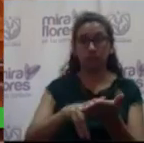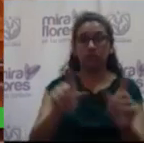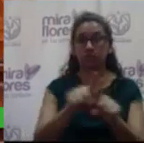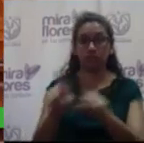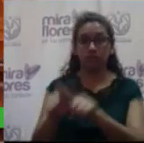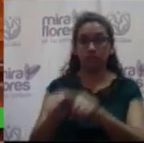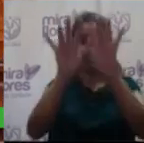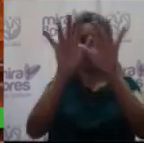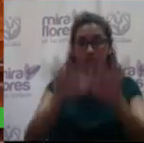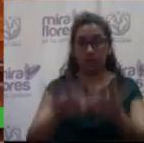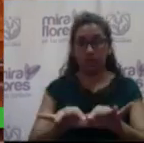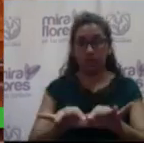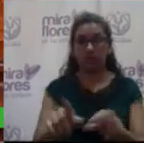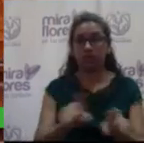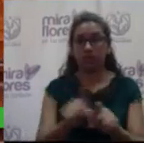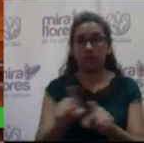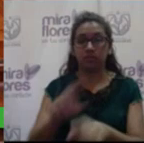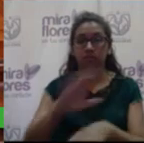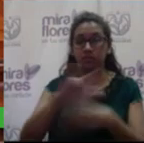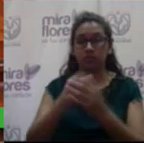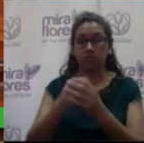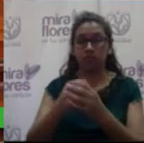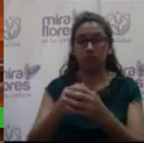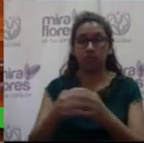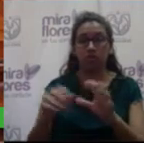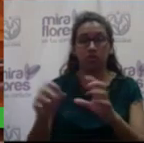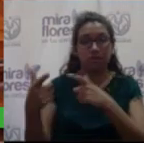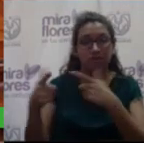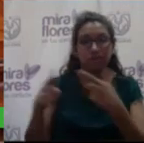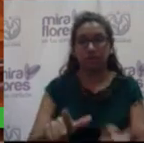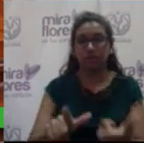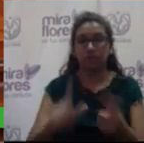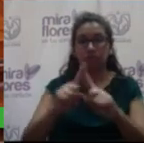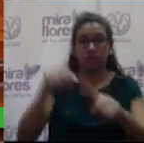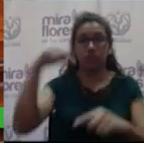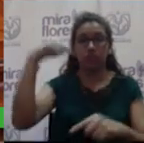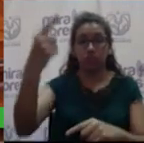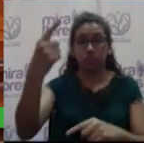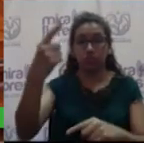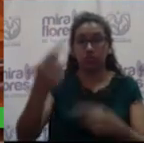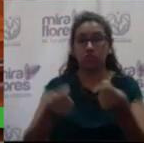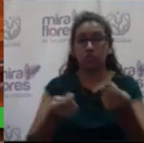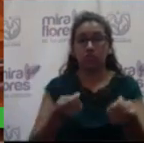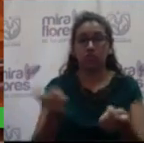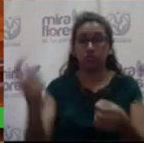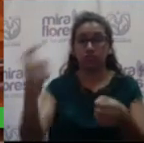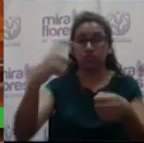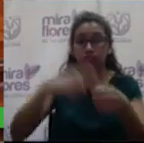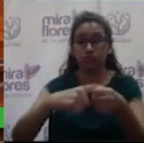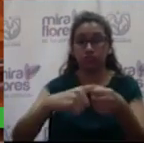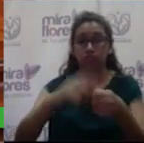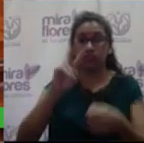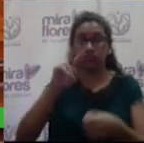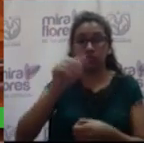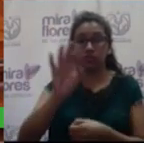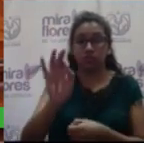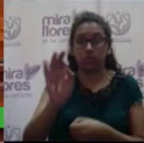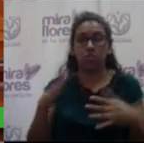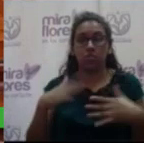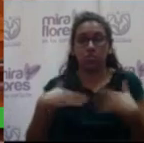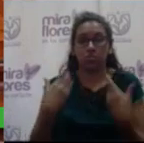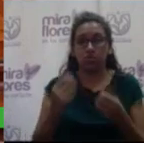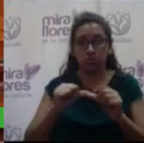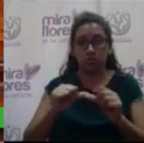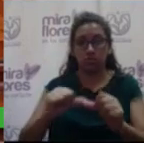también para la ejecución de estos actos y dejar todo listo para que la próxima gestión pueda implementar todo este